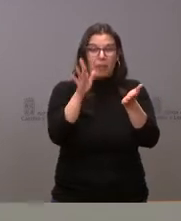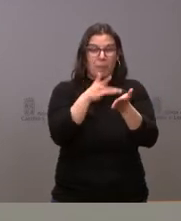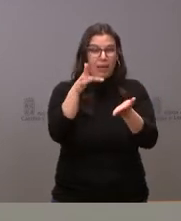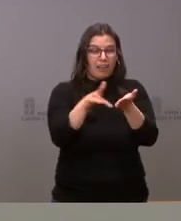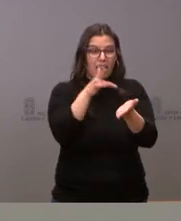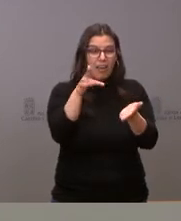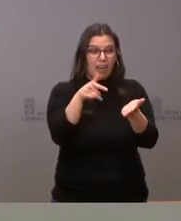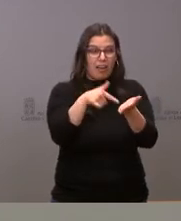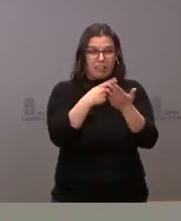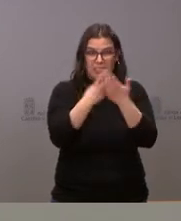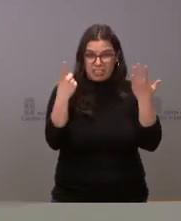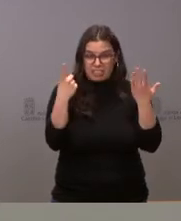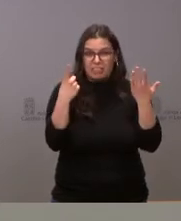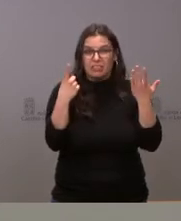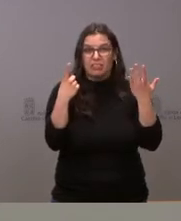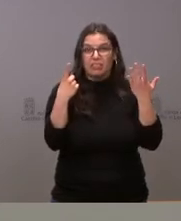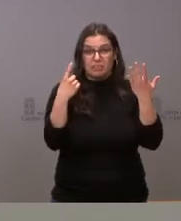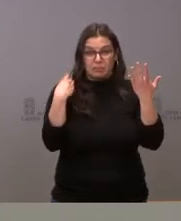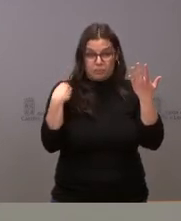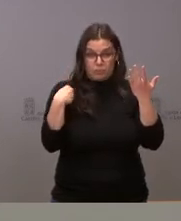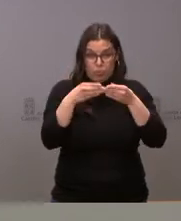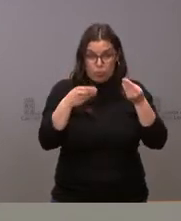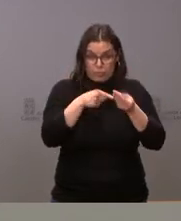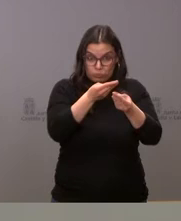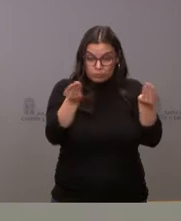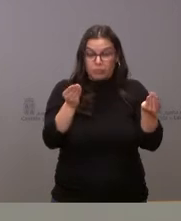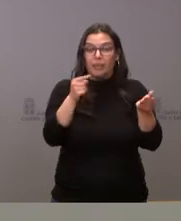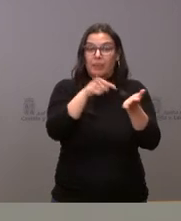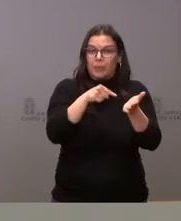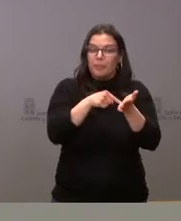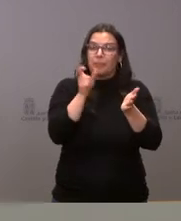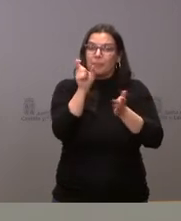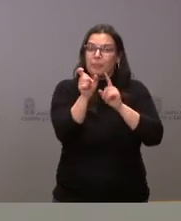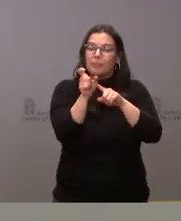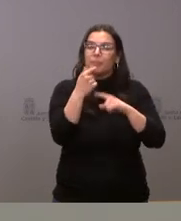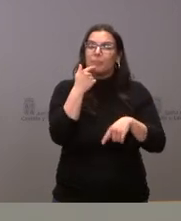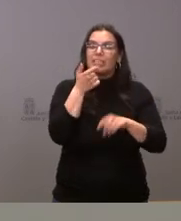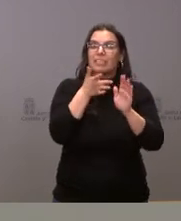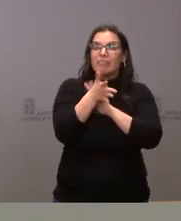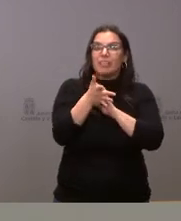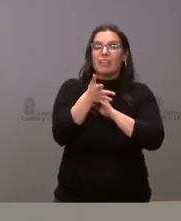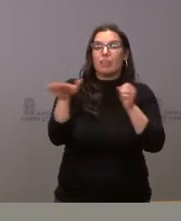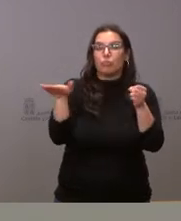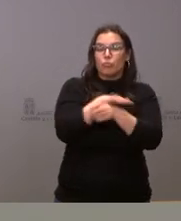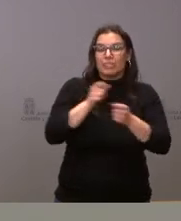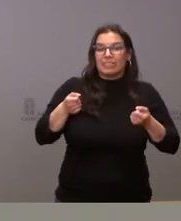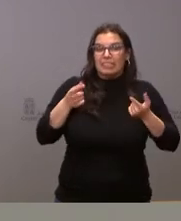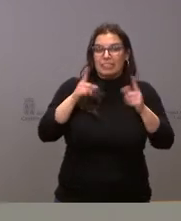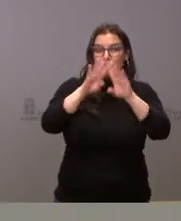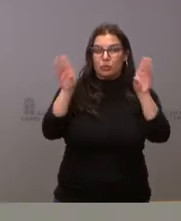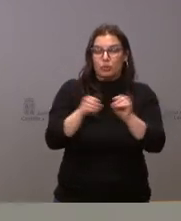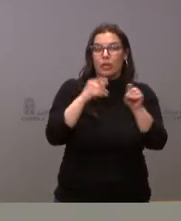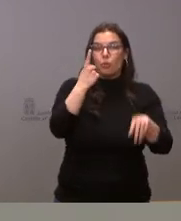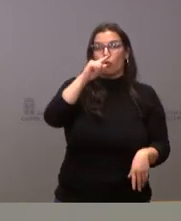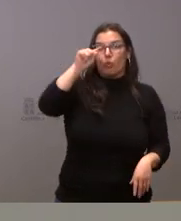16 de ese documento, estamos hablando de un coste total de 1